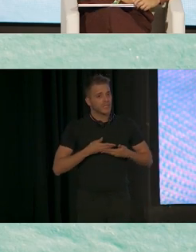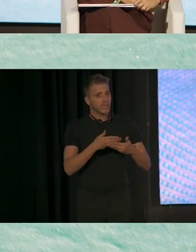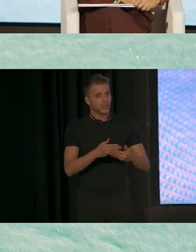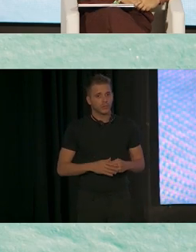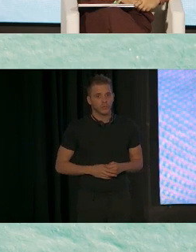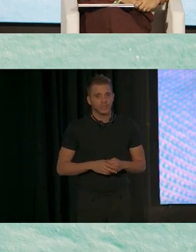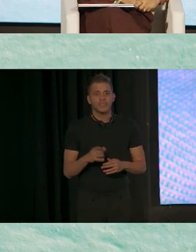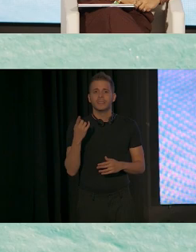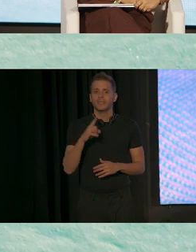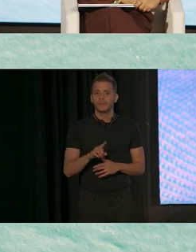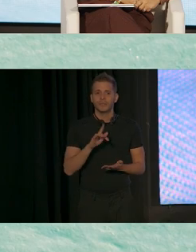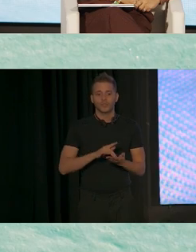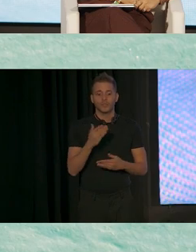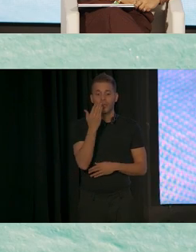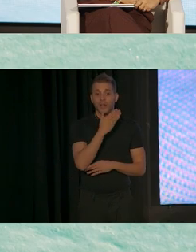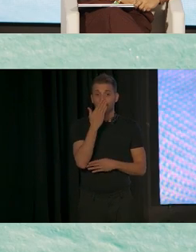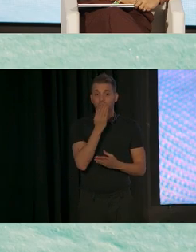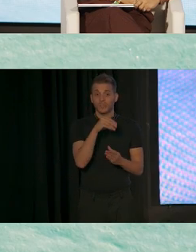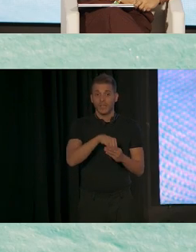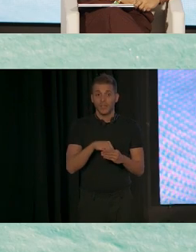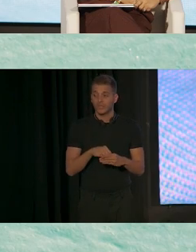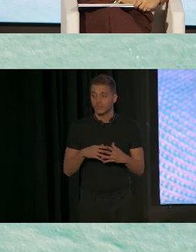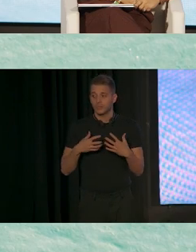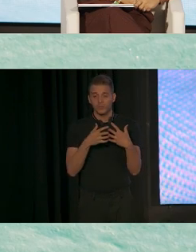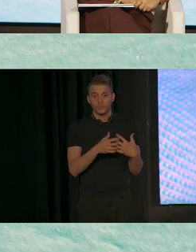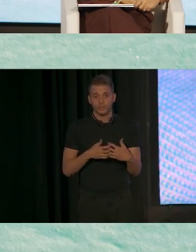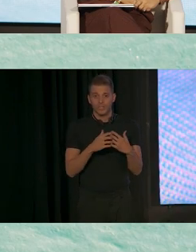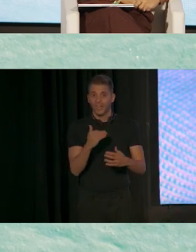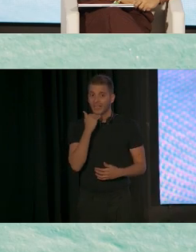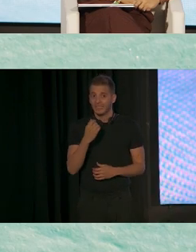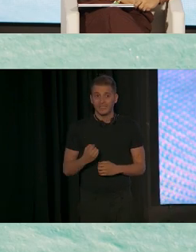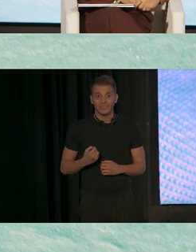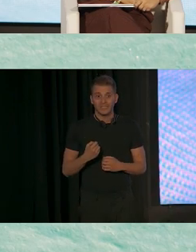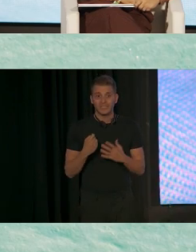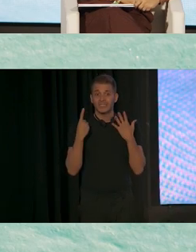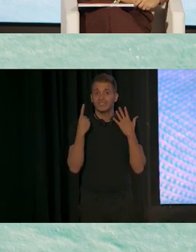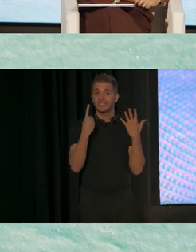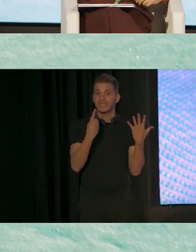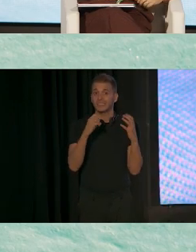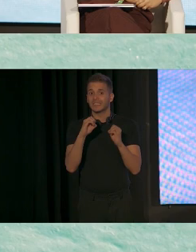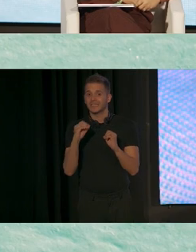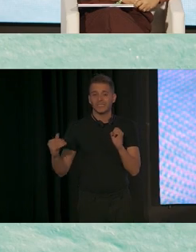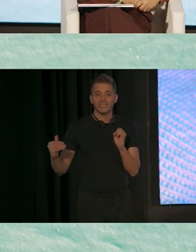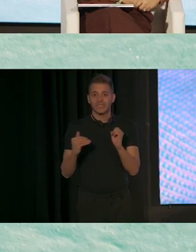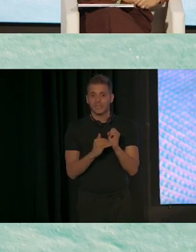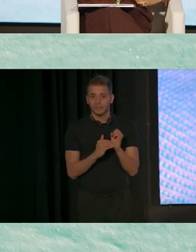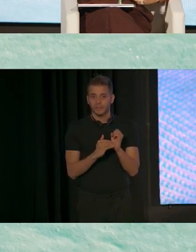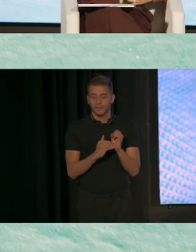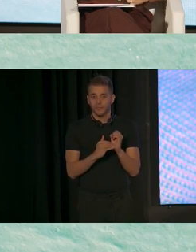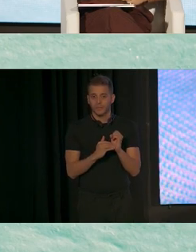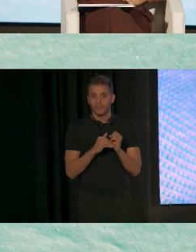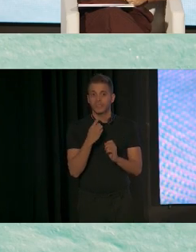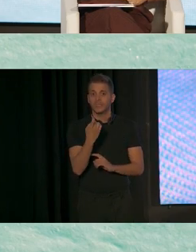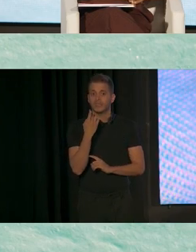luchamos en la escuela por casi 60.000 estudiantes con discapacidades,